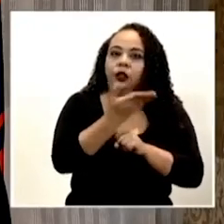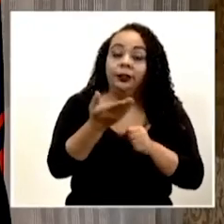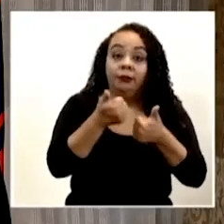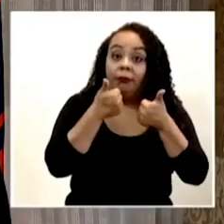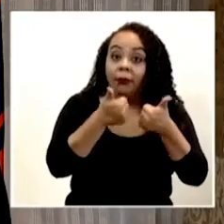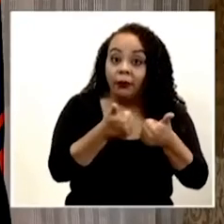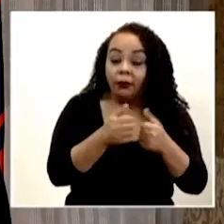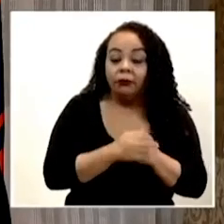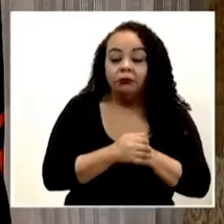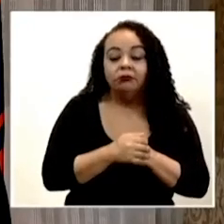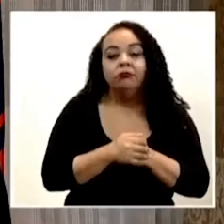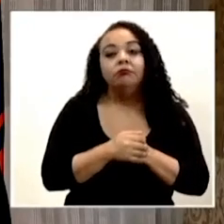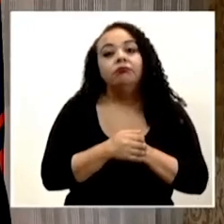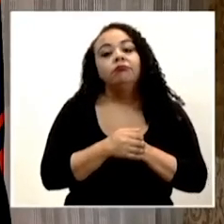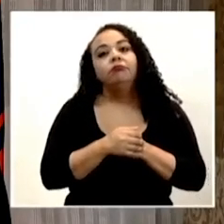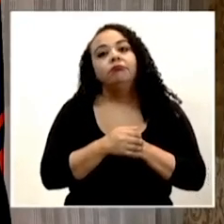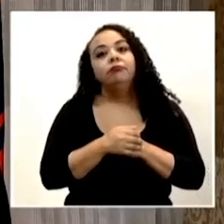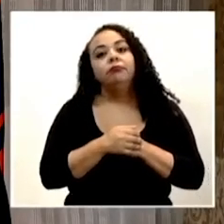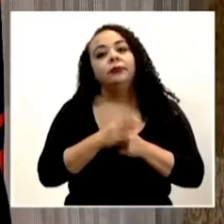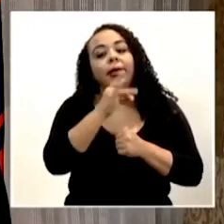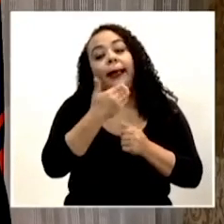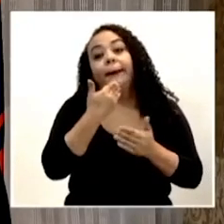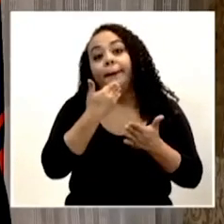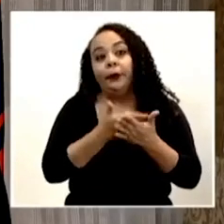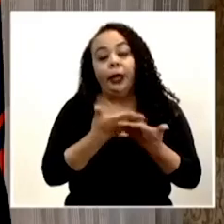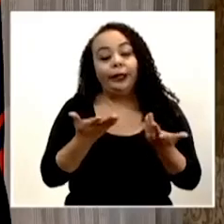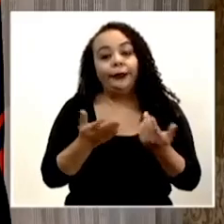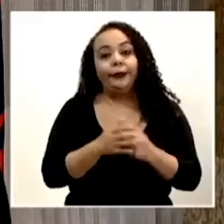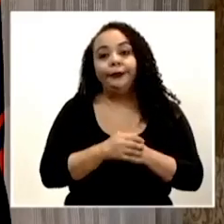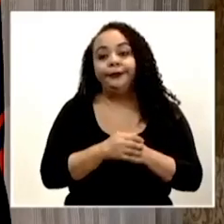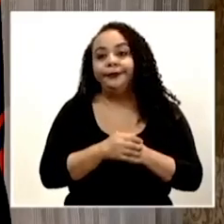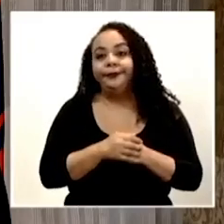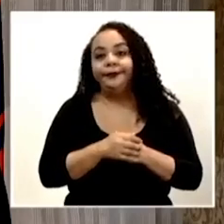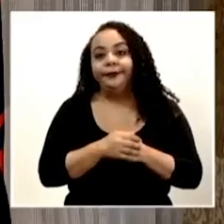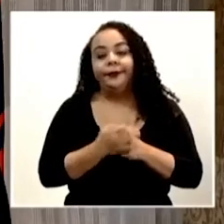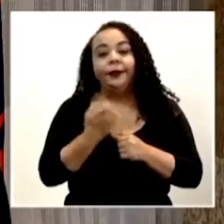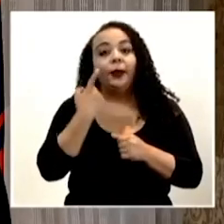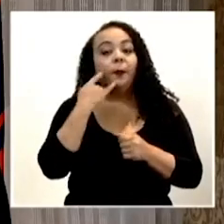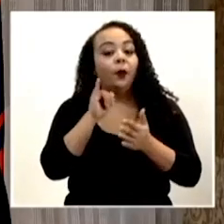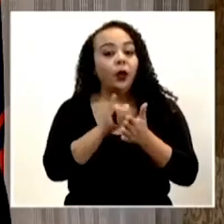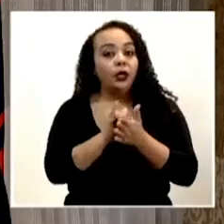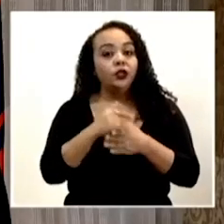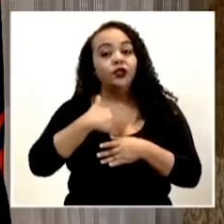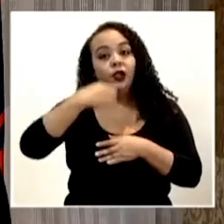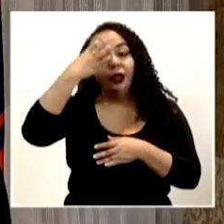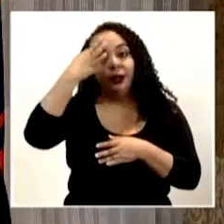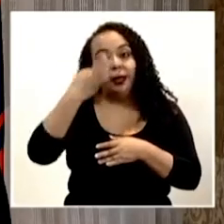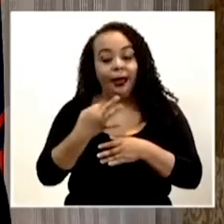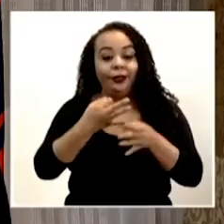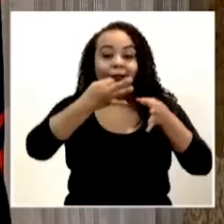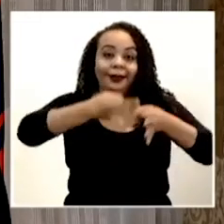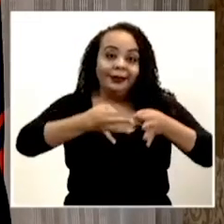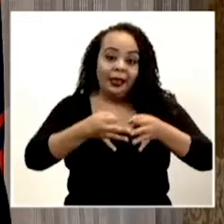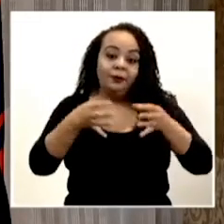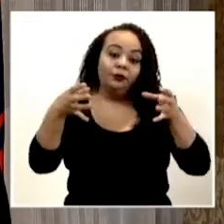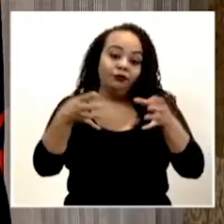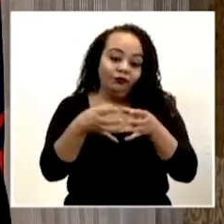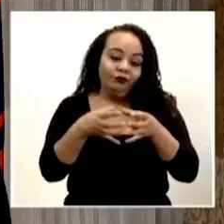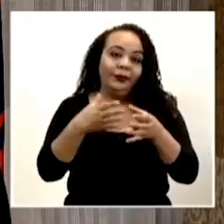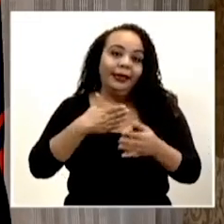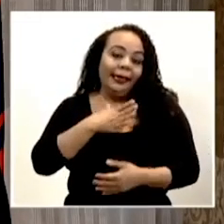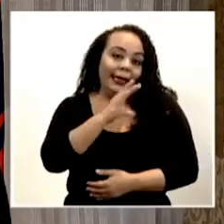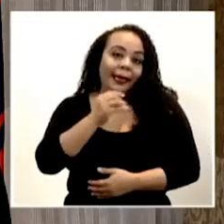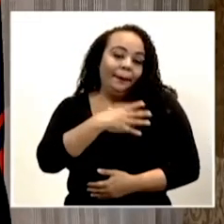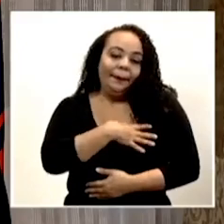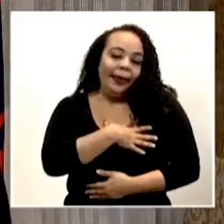posible, eh, y, bueno, eh, por eso yo creo que, eh, decidimos en conjunto y me encantó